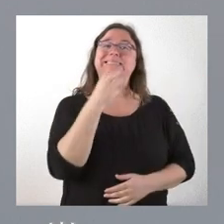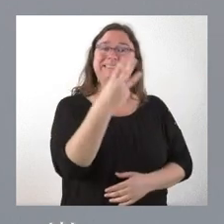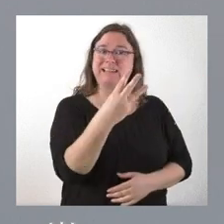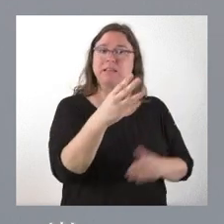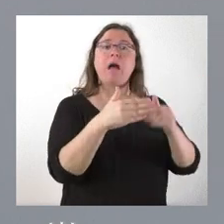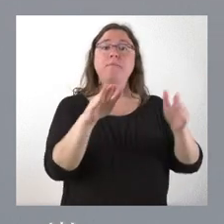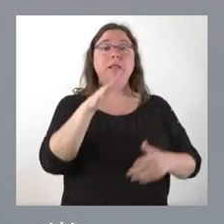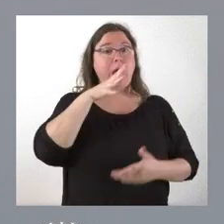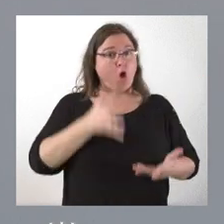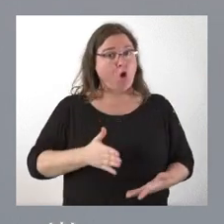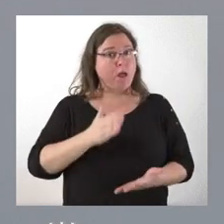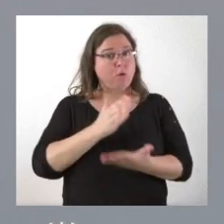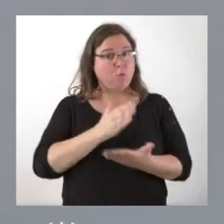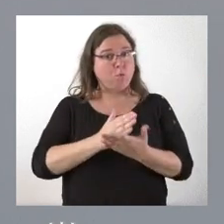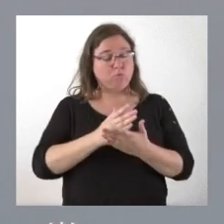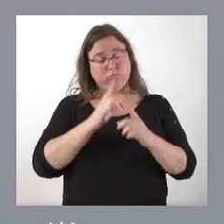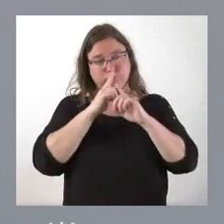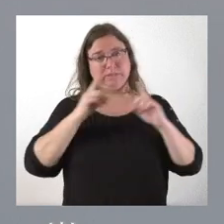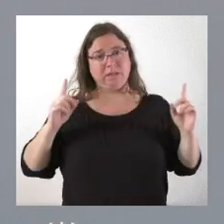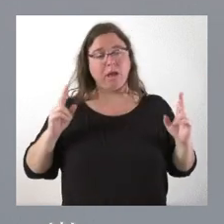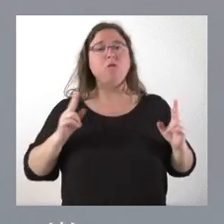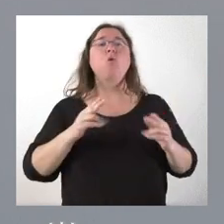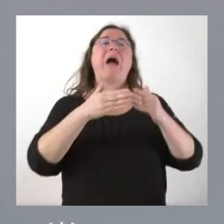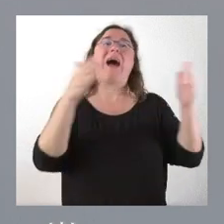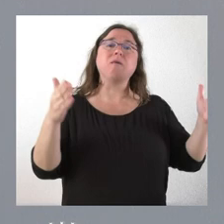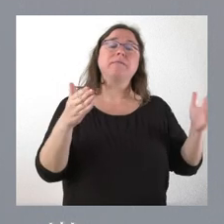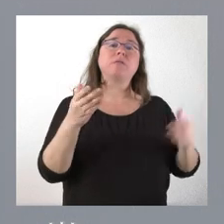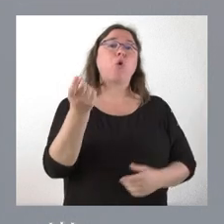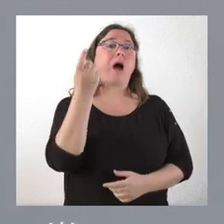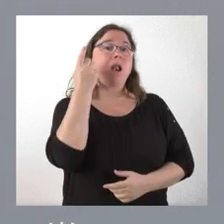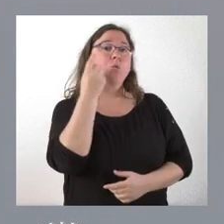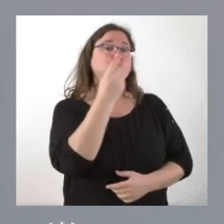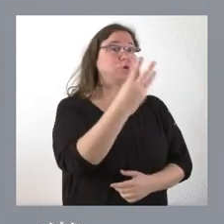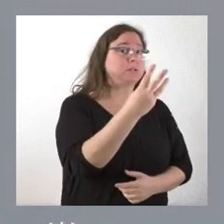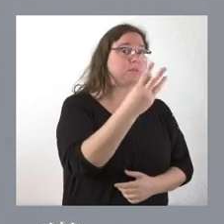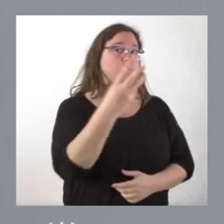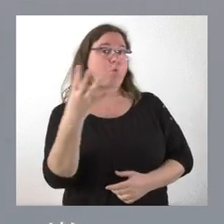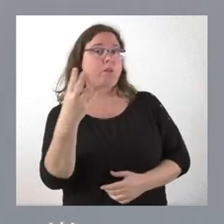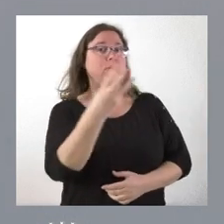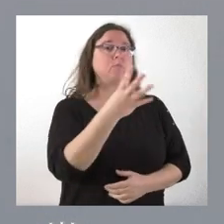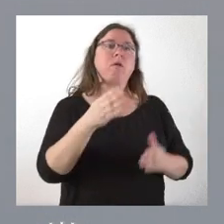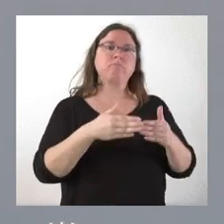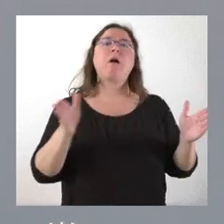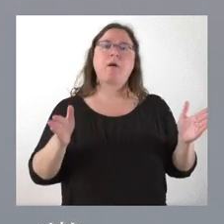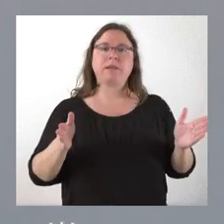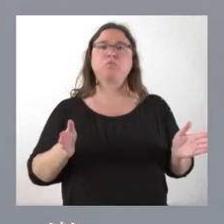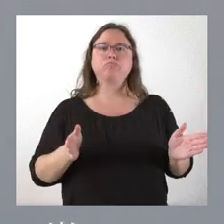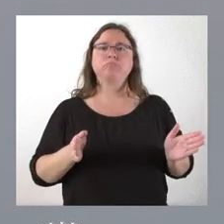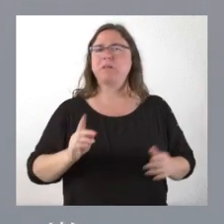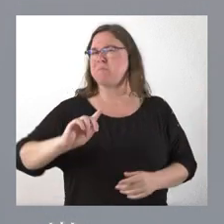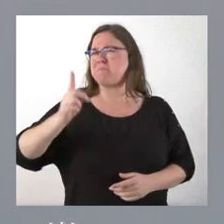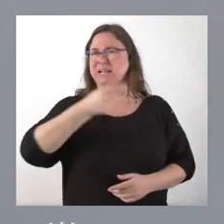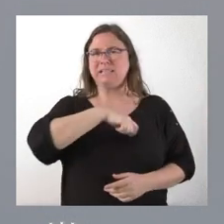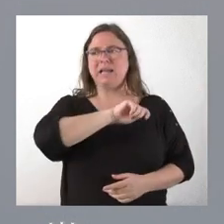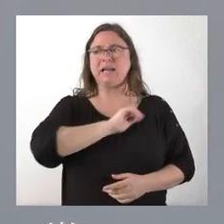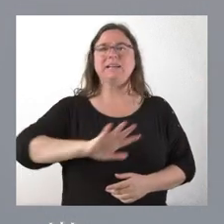los centros educativos de Castilla y León que están abiertos con tres o cuatro alumnos. Es el mayor dato de toda